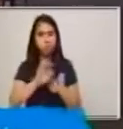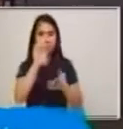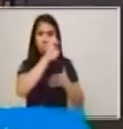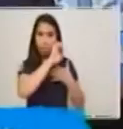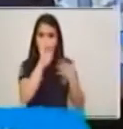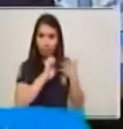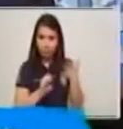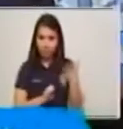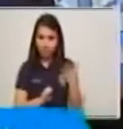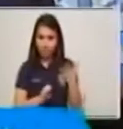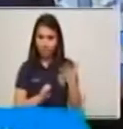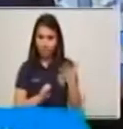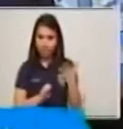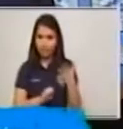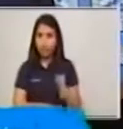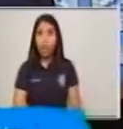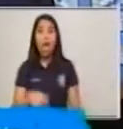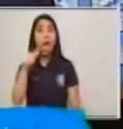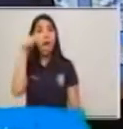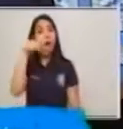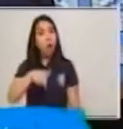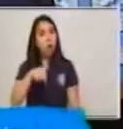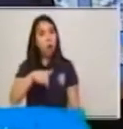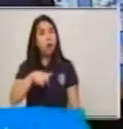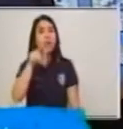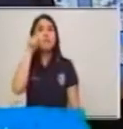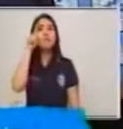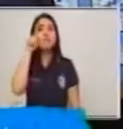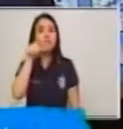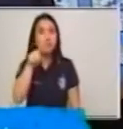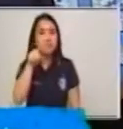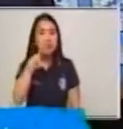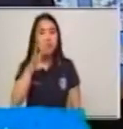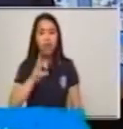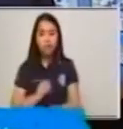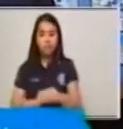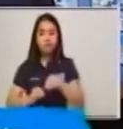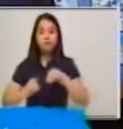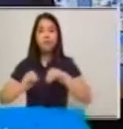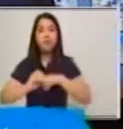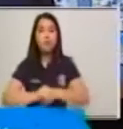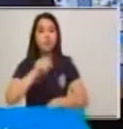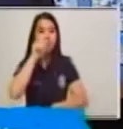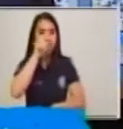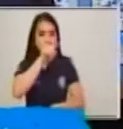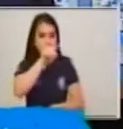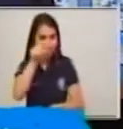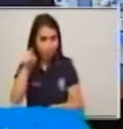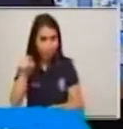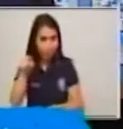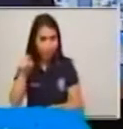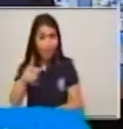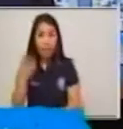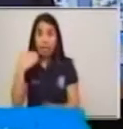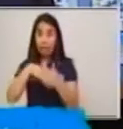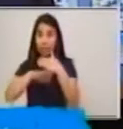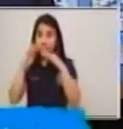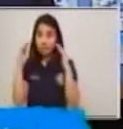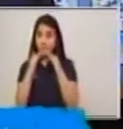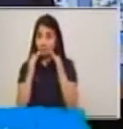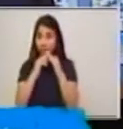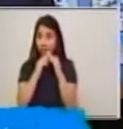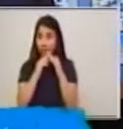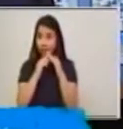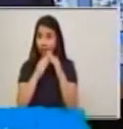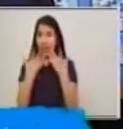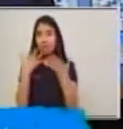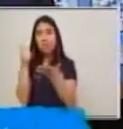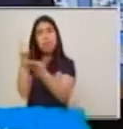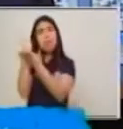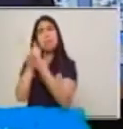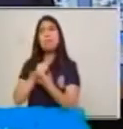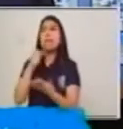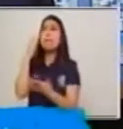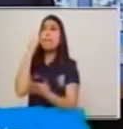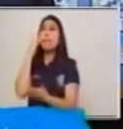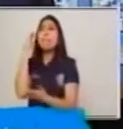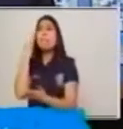les toca a ustedes, ahí en casa, con la ayuda de un adulto,